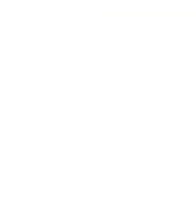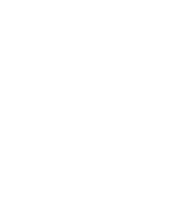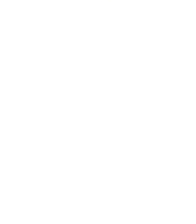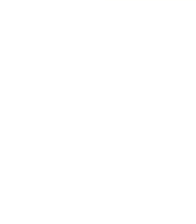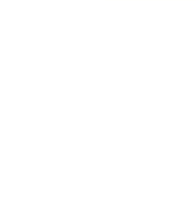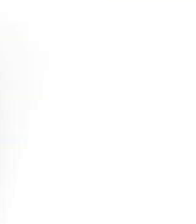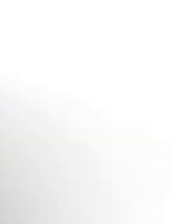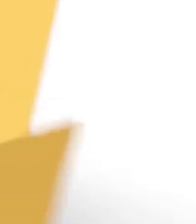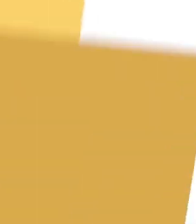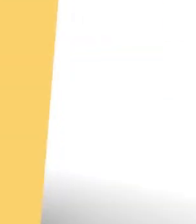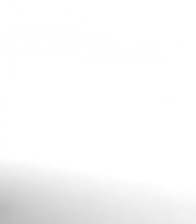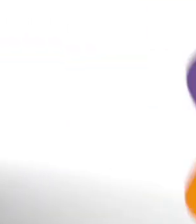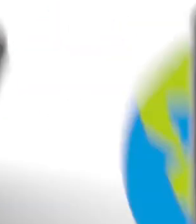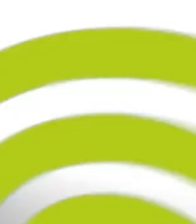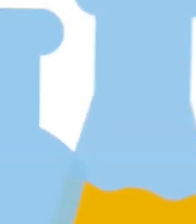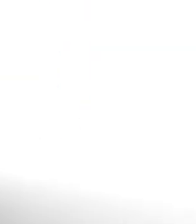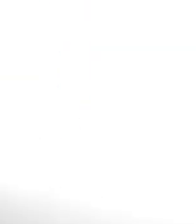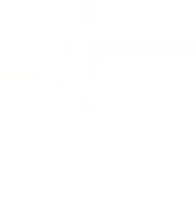Estreo.